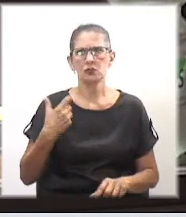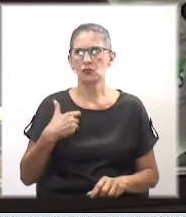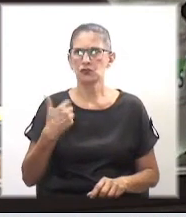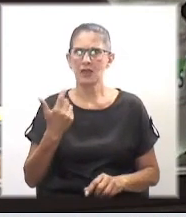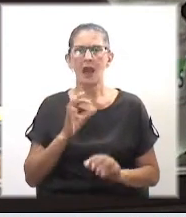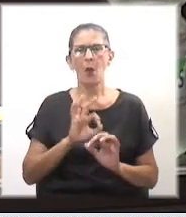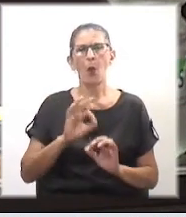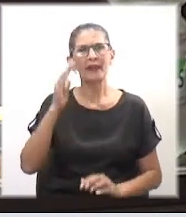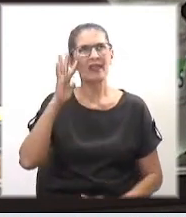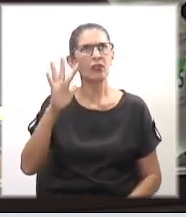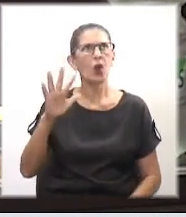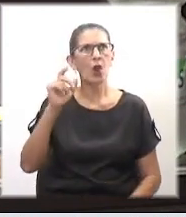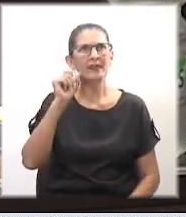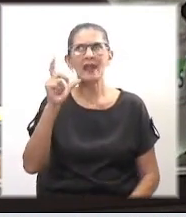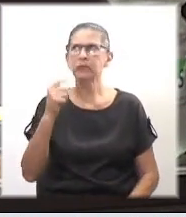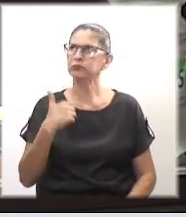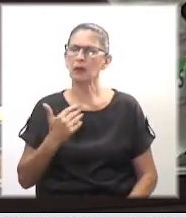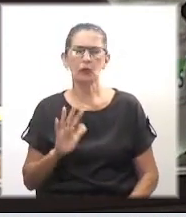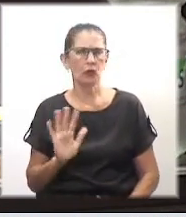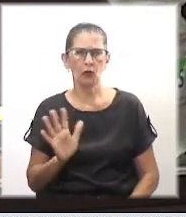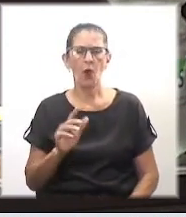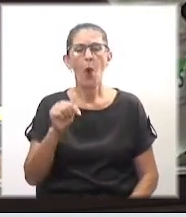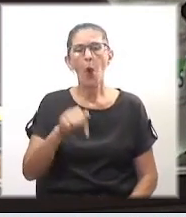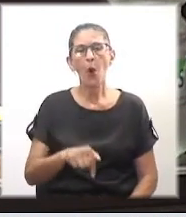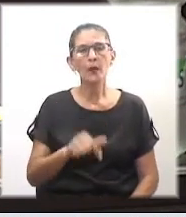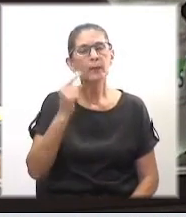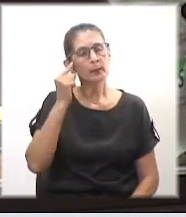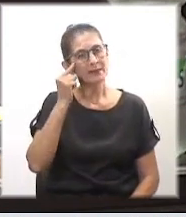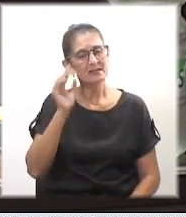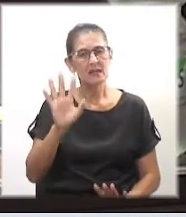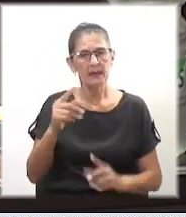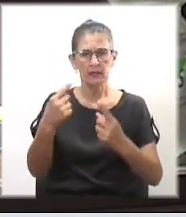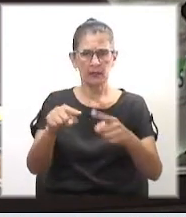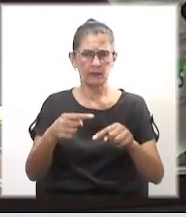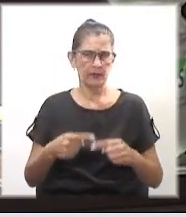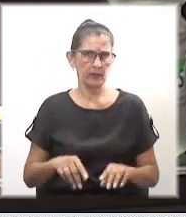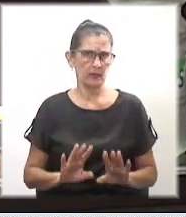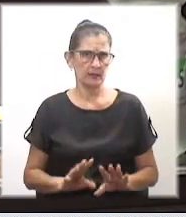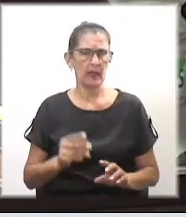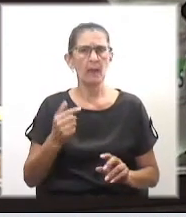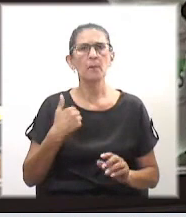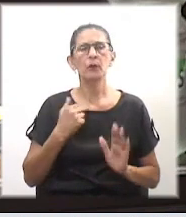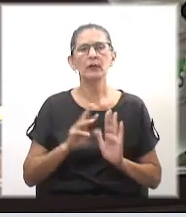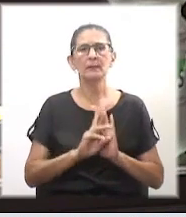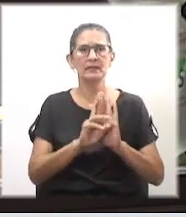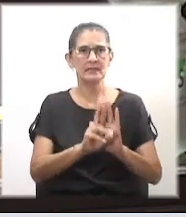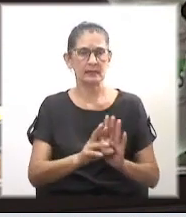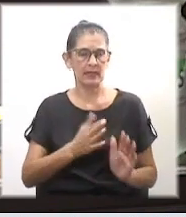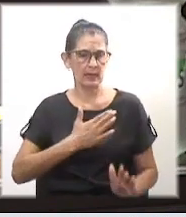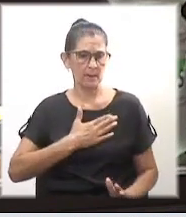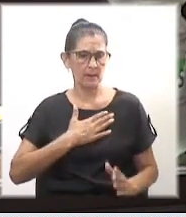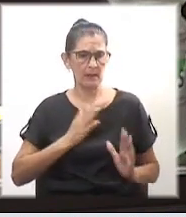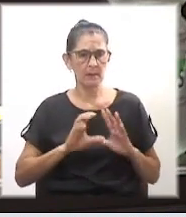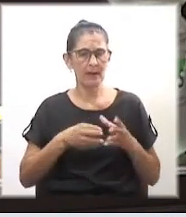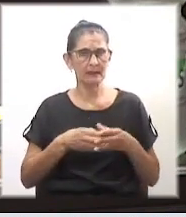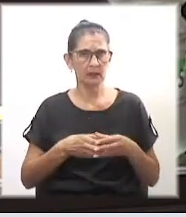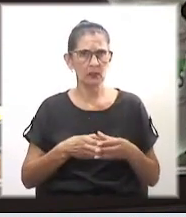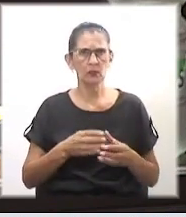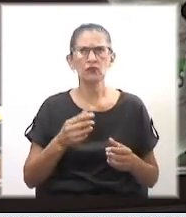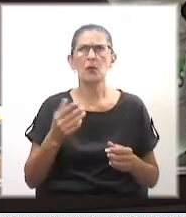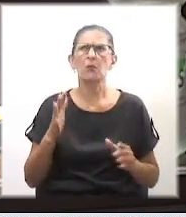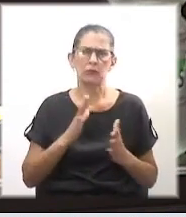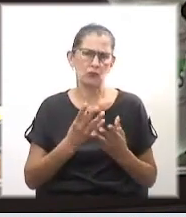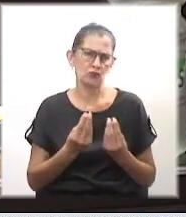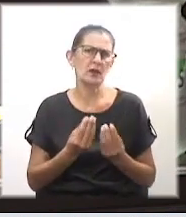ideologías. Hoy solamente por pensar diferente o representar a mi partido, recibo infinidad de